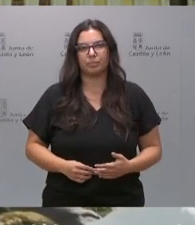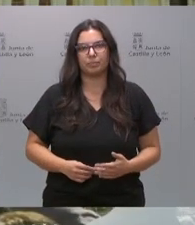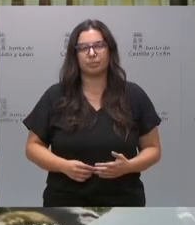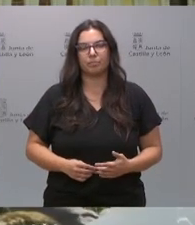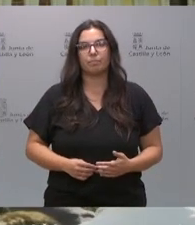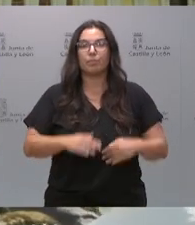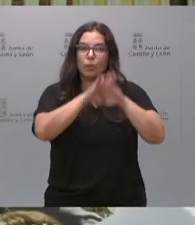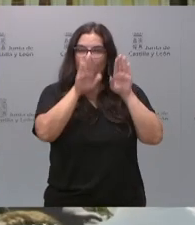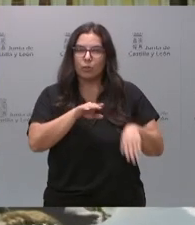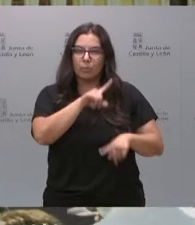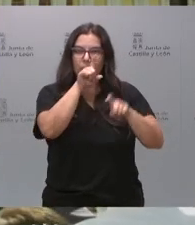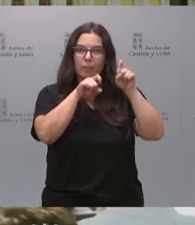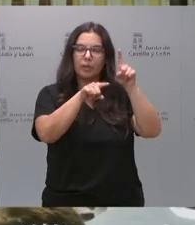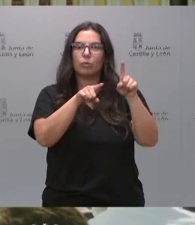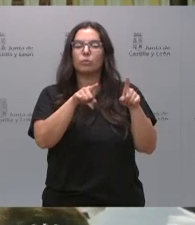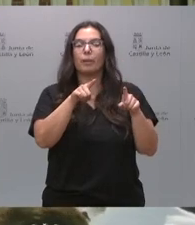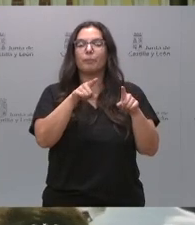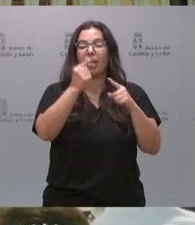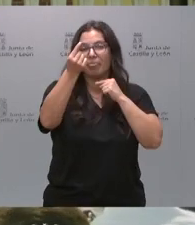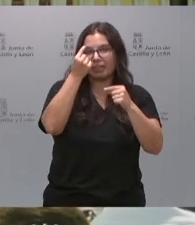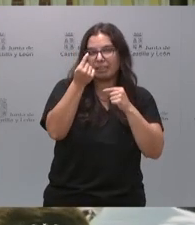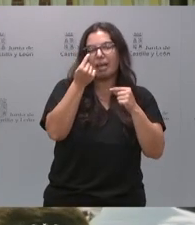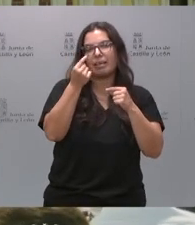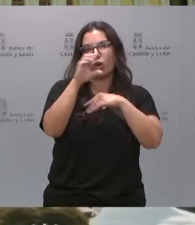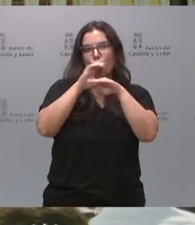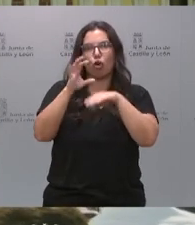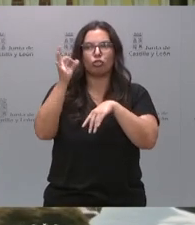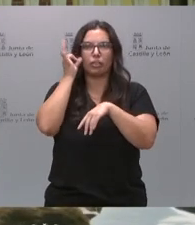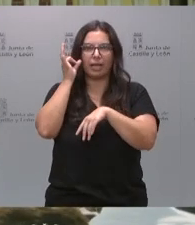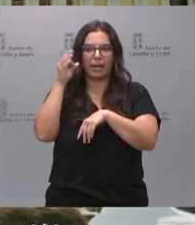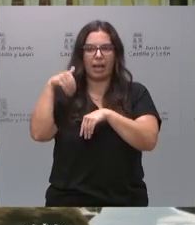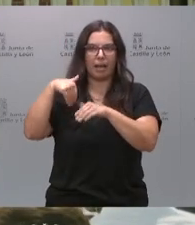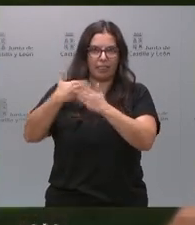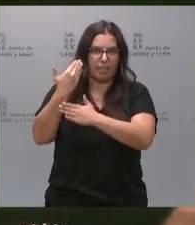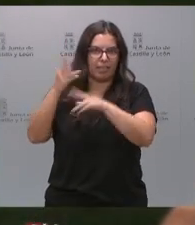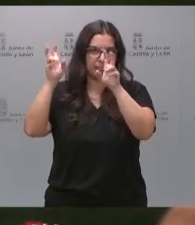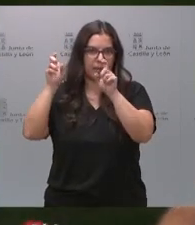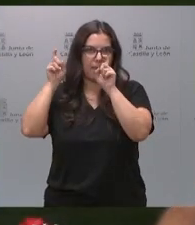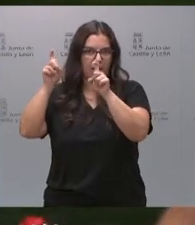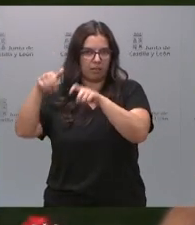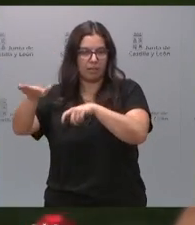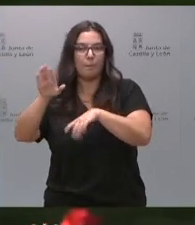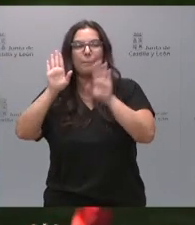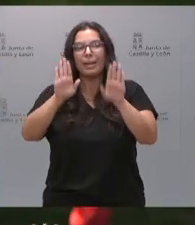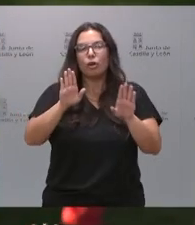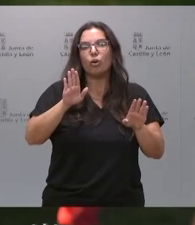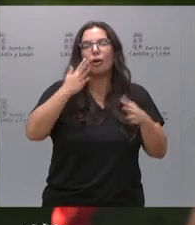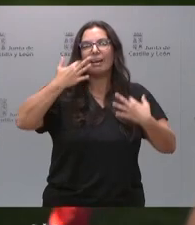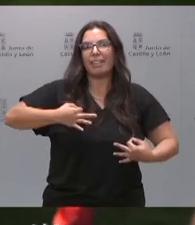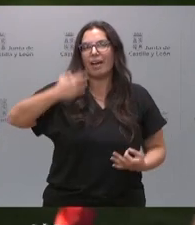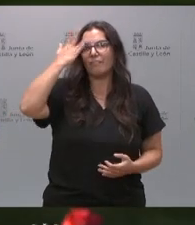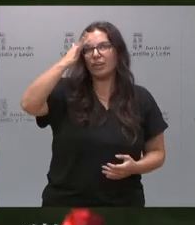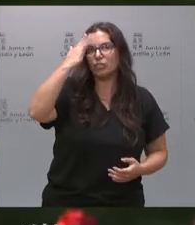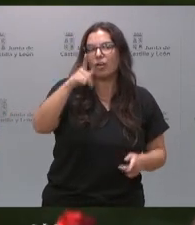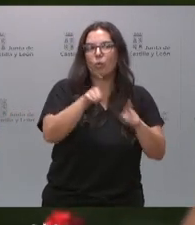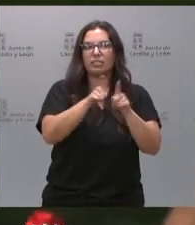Una última cuestión. Más allá de los detalles que nos puede dar la consejera en los próximos días, como filosofía podría decirse que Castilla y León